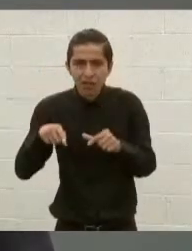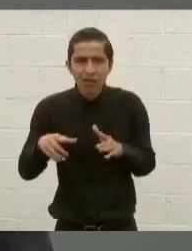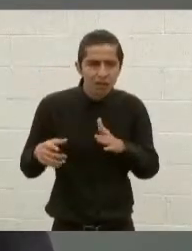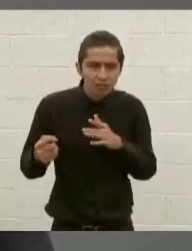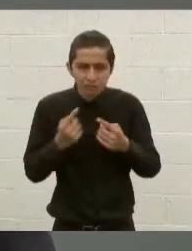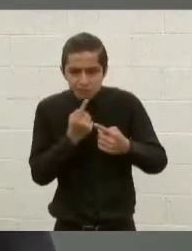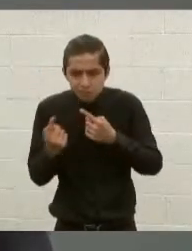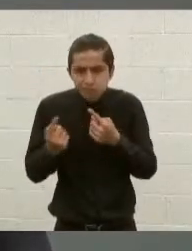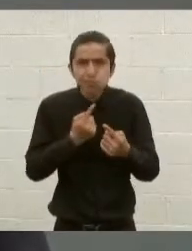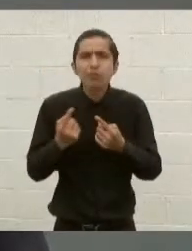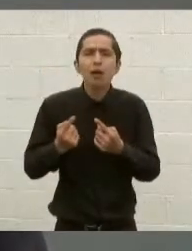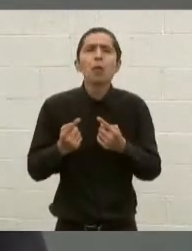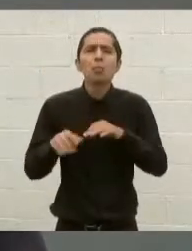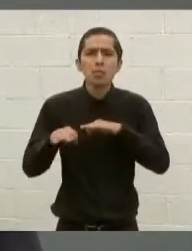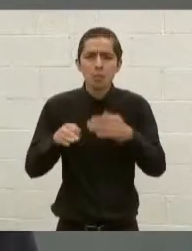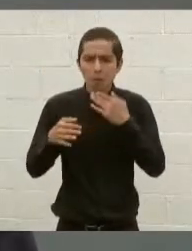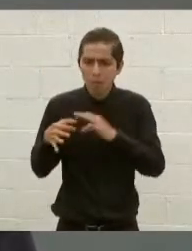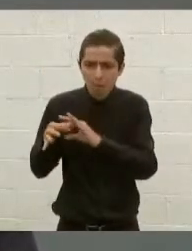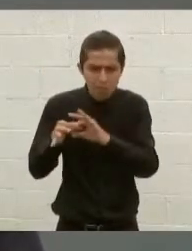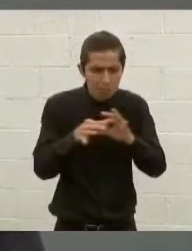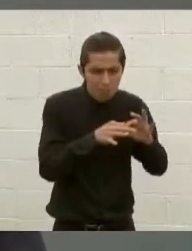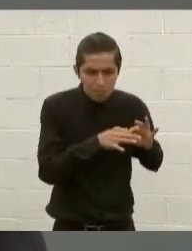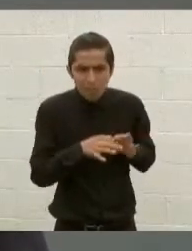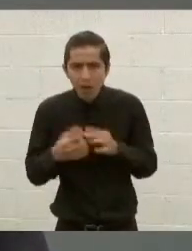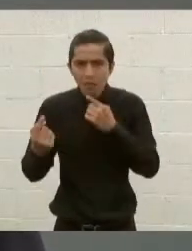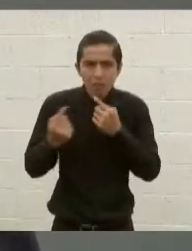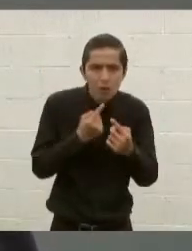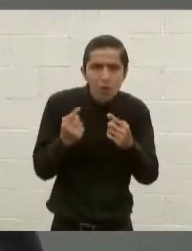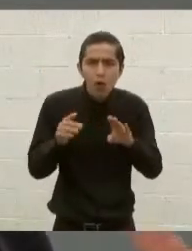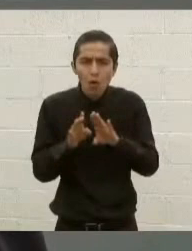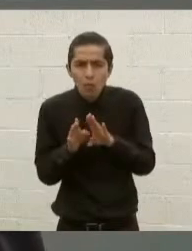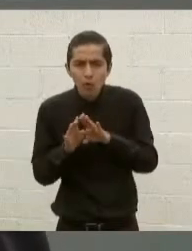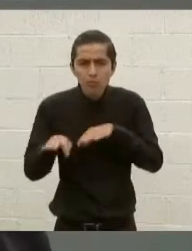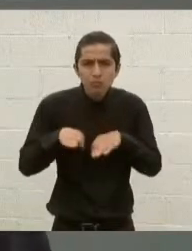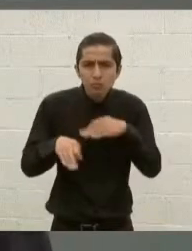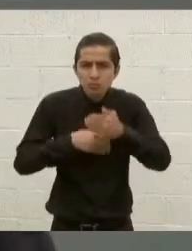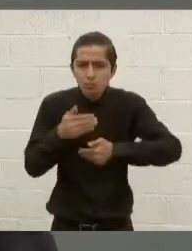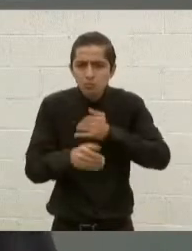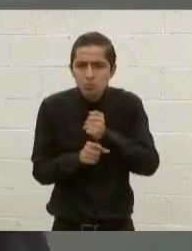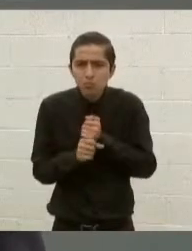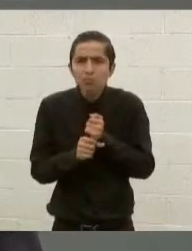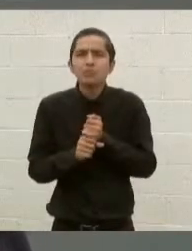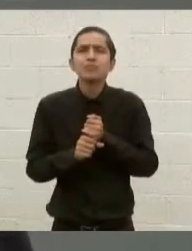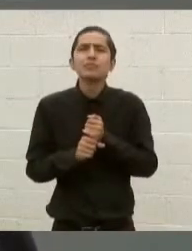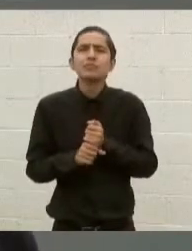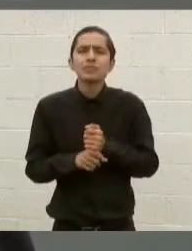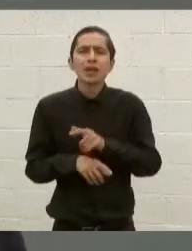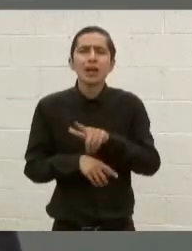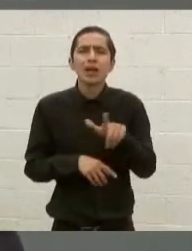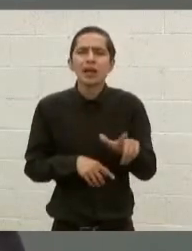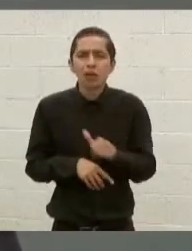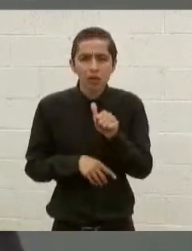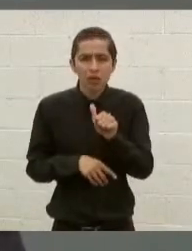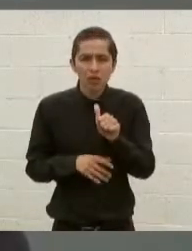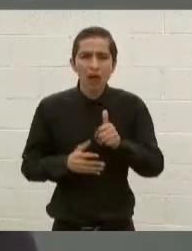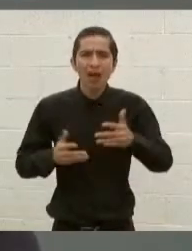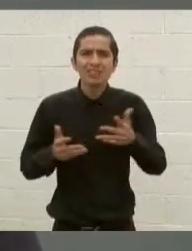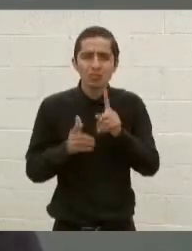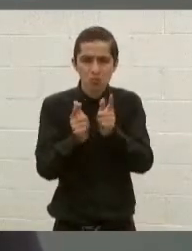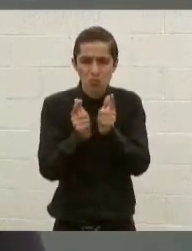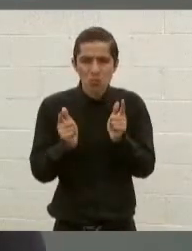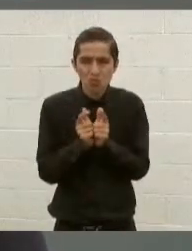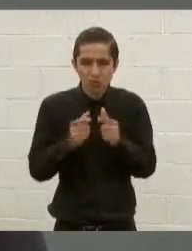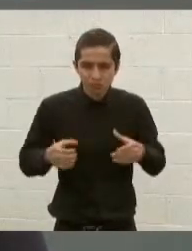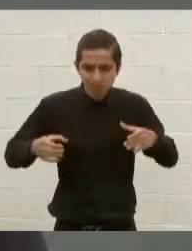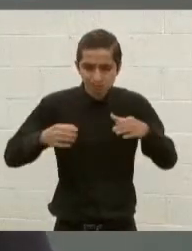que hay una estrecha coordinación, una gran colaboración y de inmediato se instala un grupo